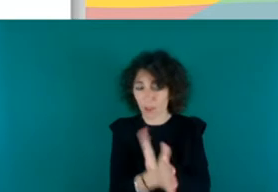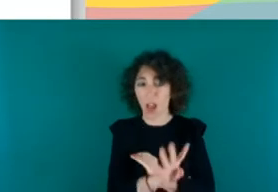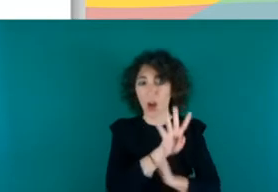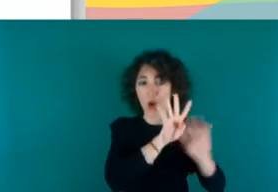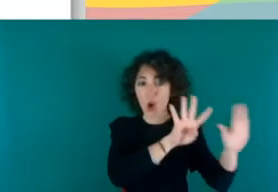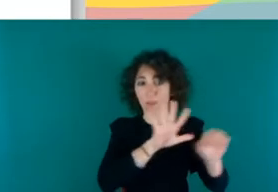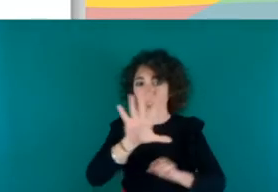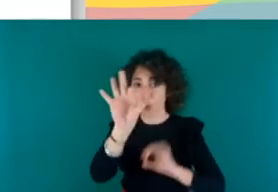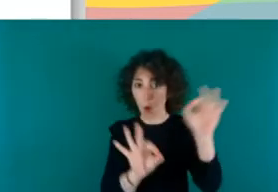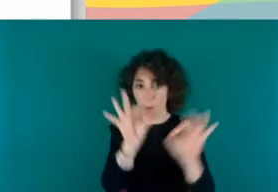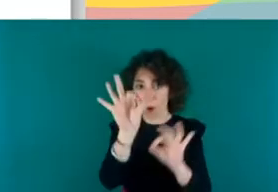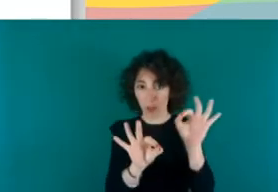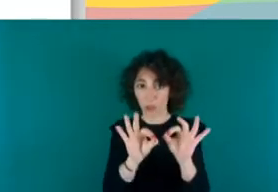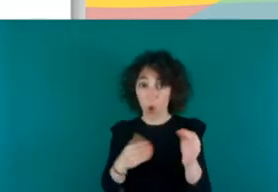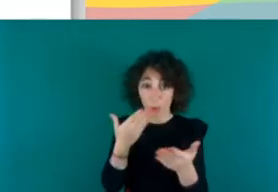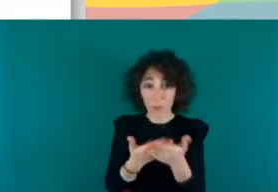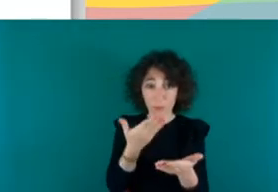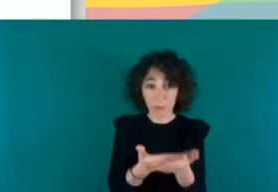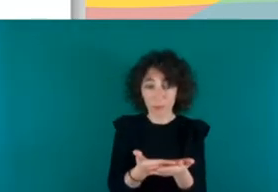solicitudes denegadas.